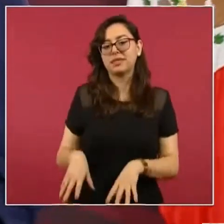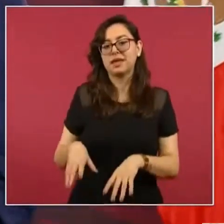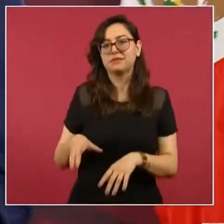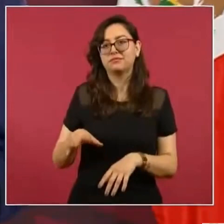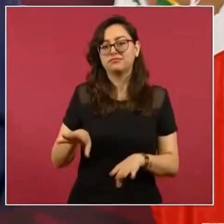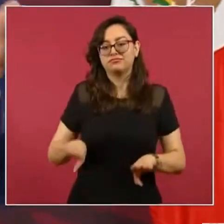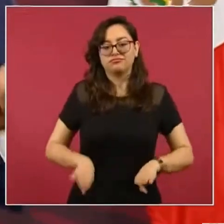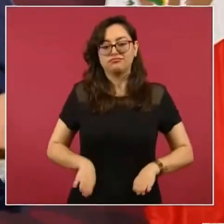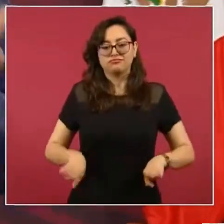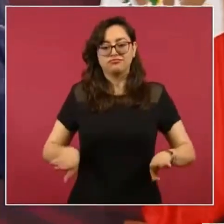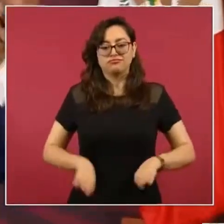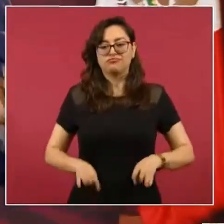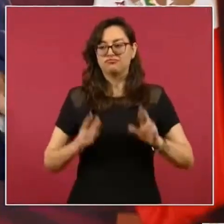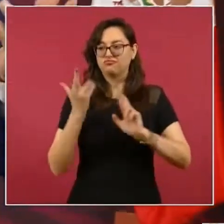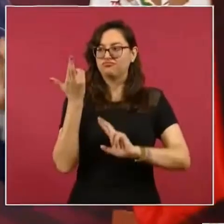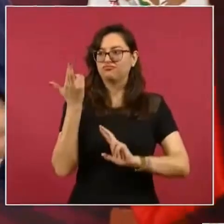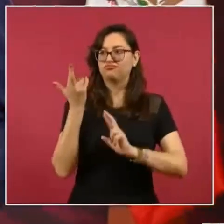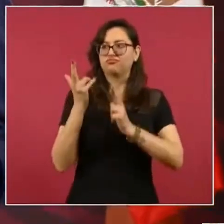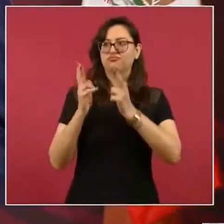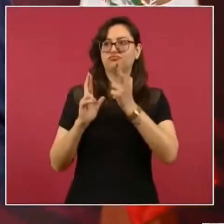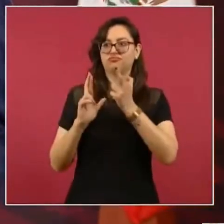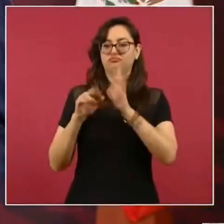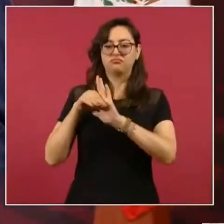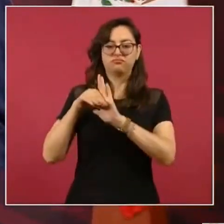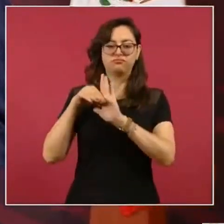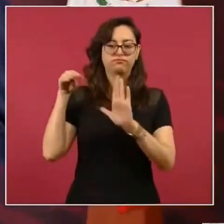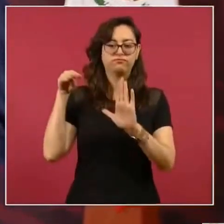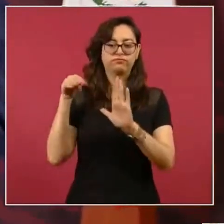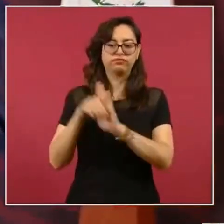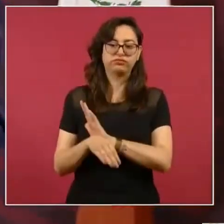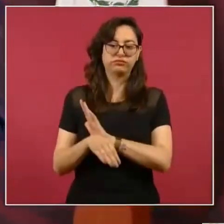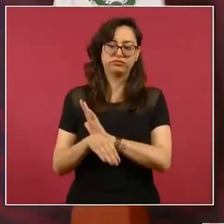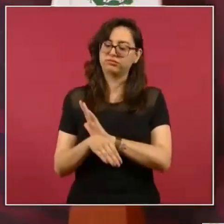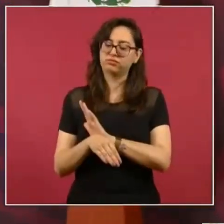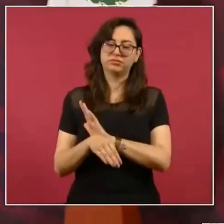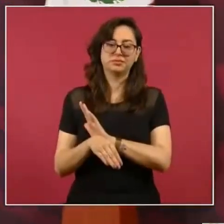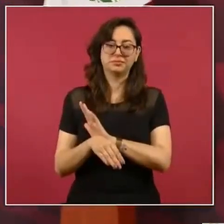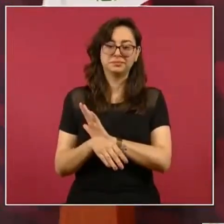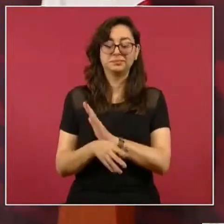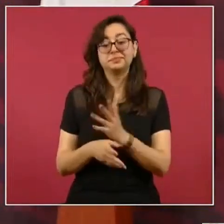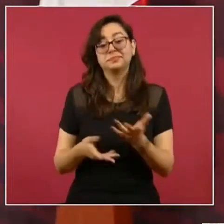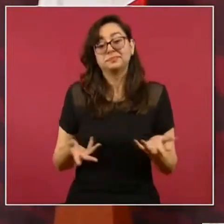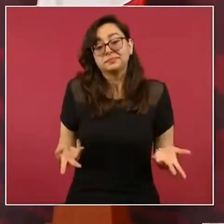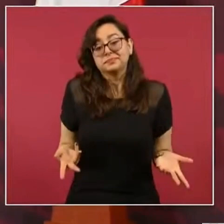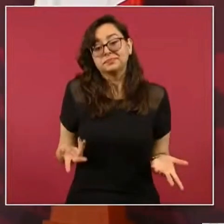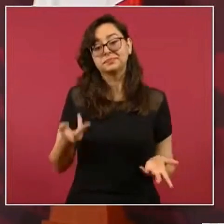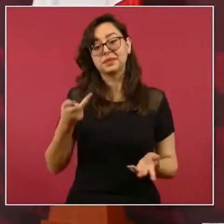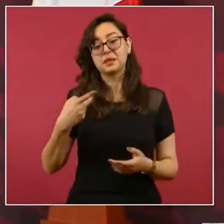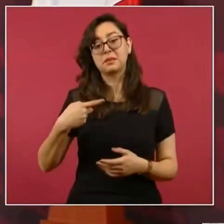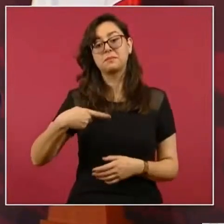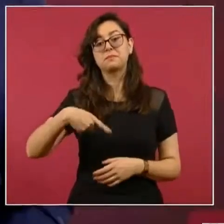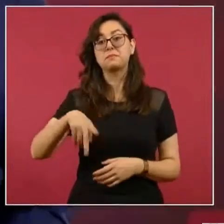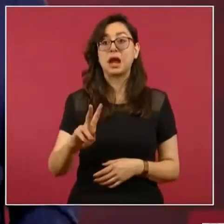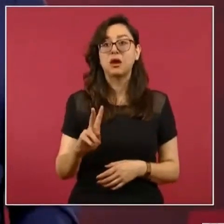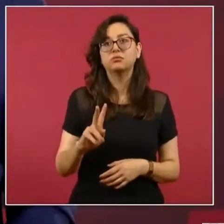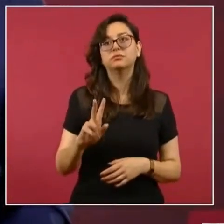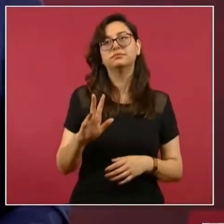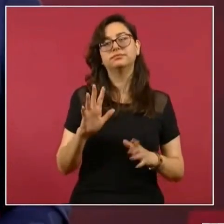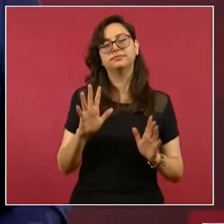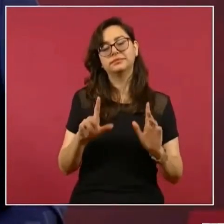pero sacando conclusiones y viendo lo bueno,